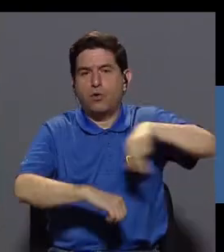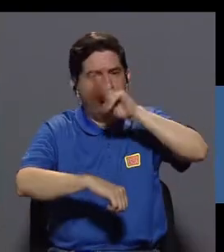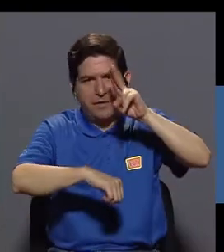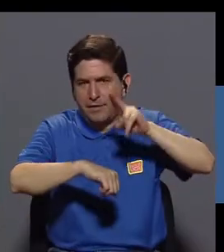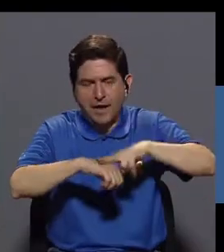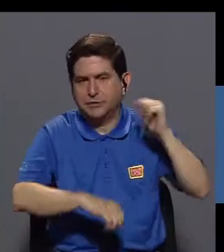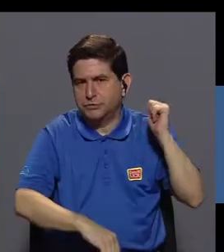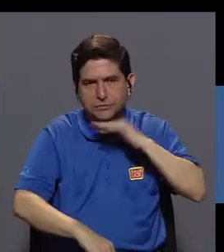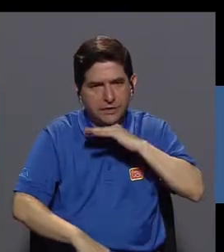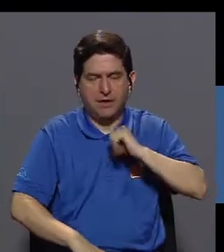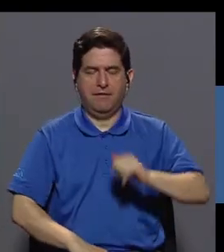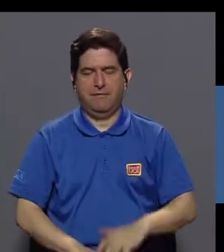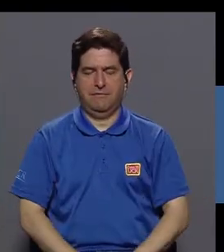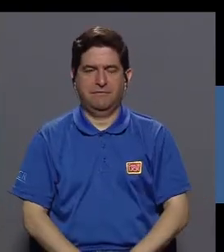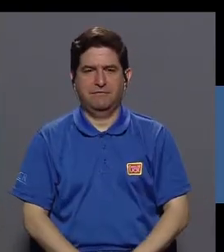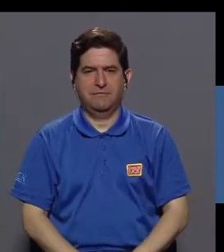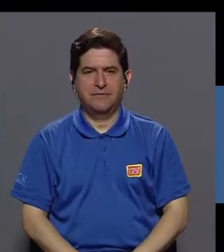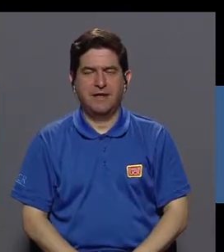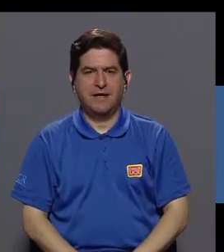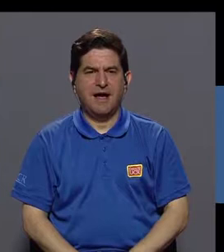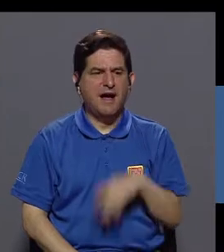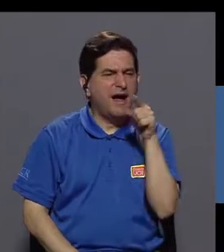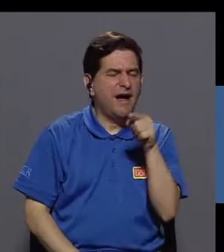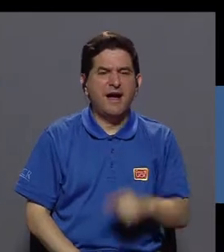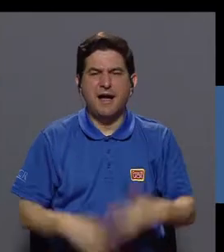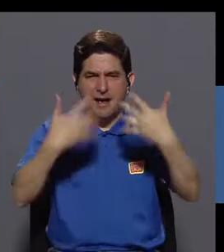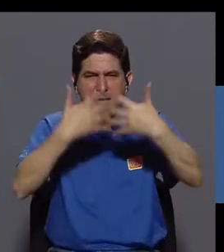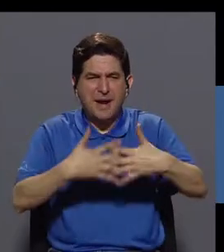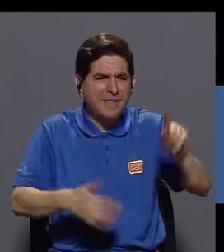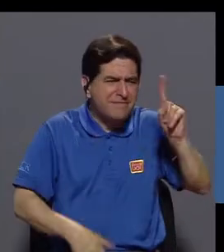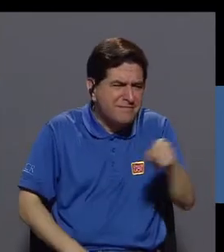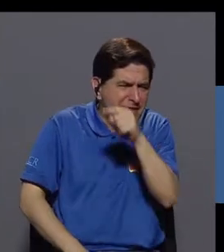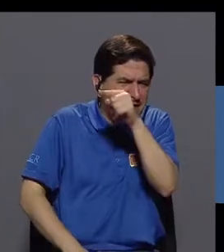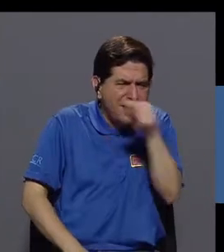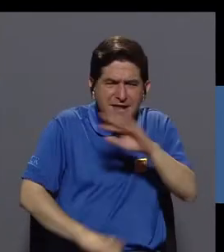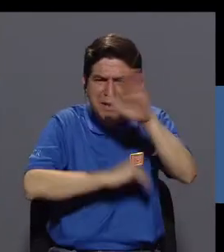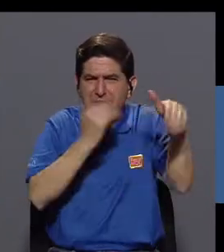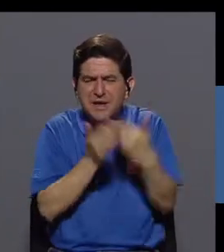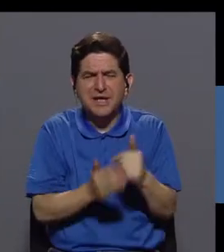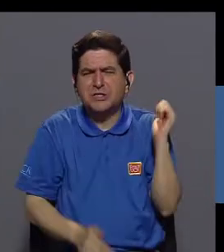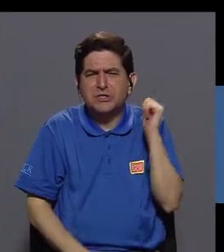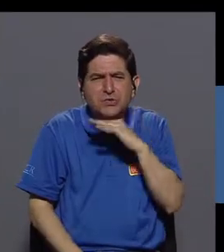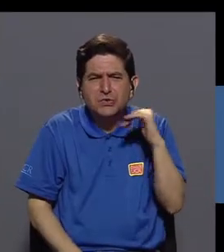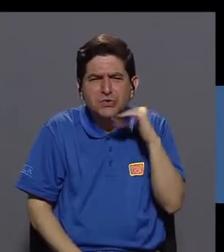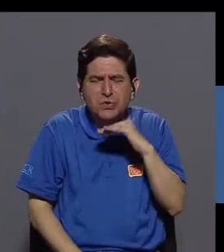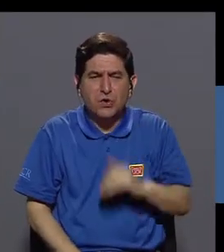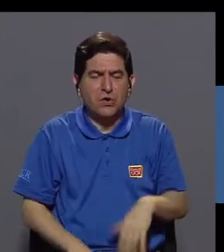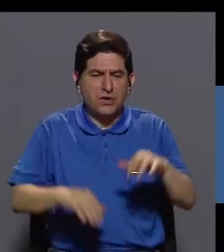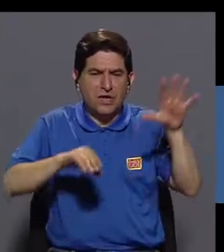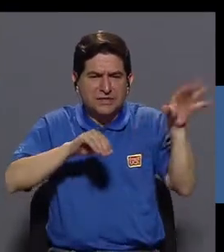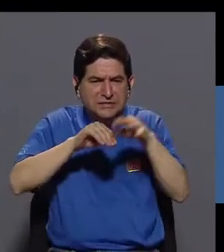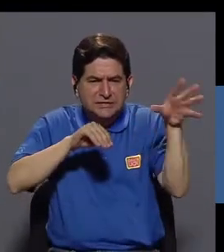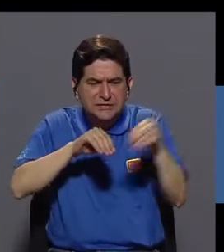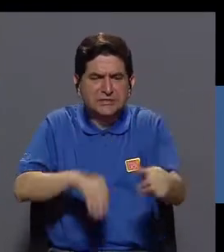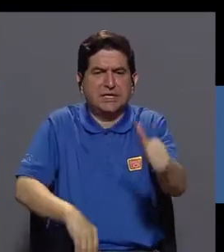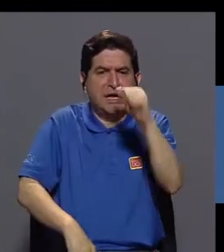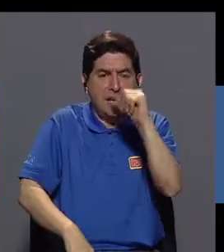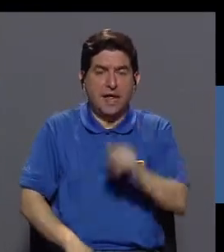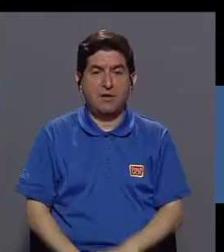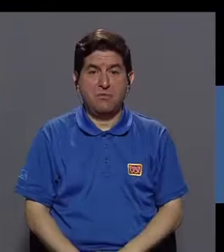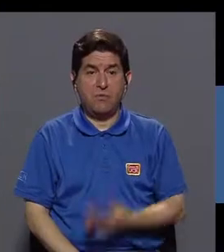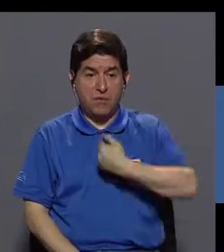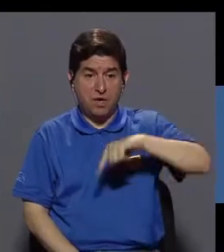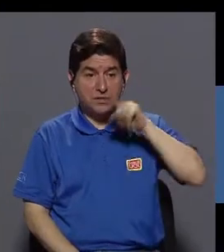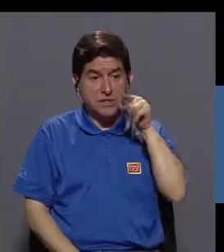del humano. Entonces, la planta lo que hace es eliminar todas esas suciedades que se le empiezan a agargar el agua, que si las